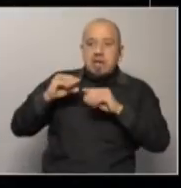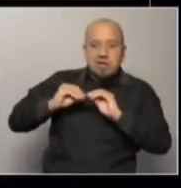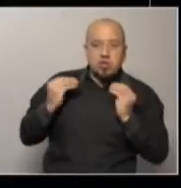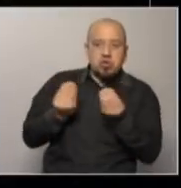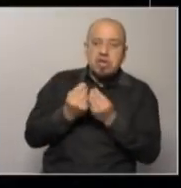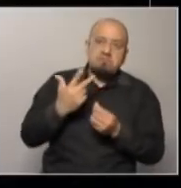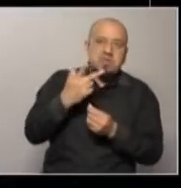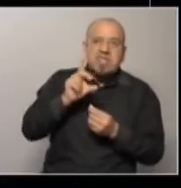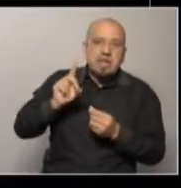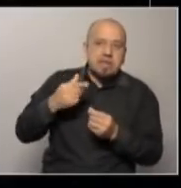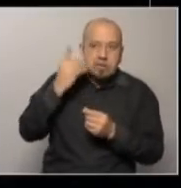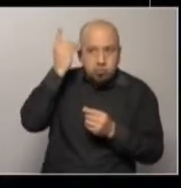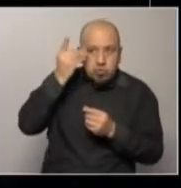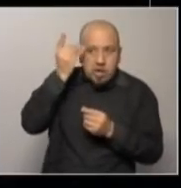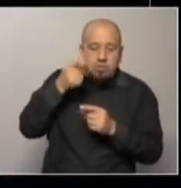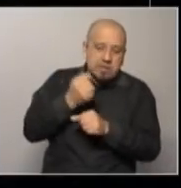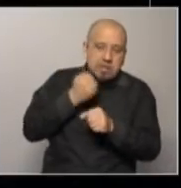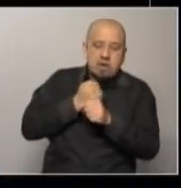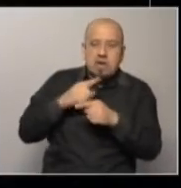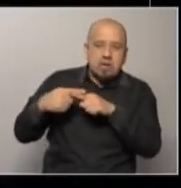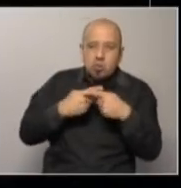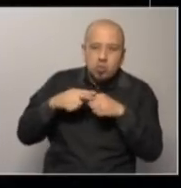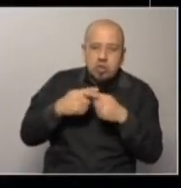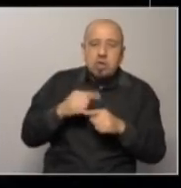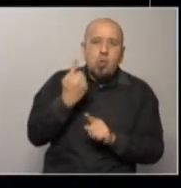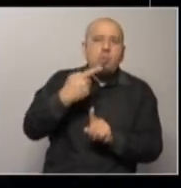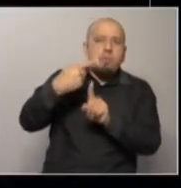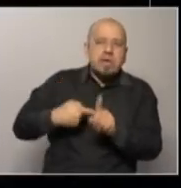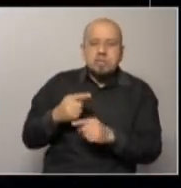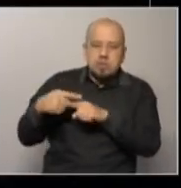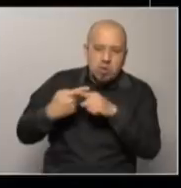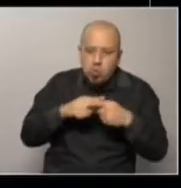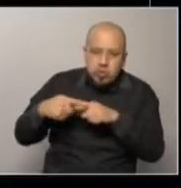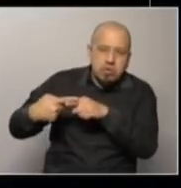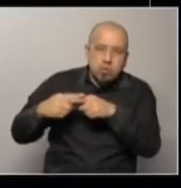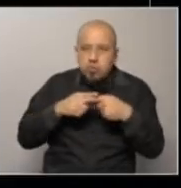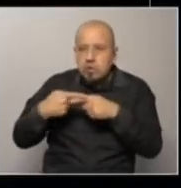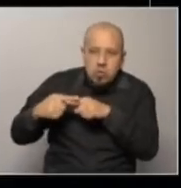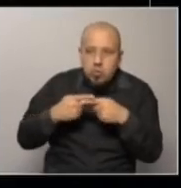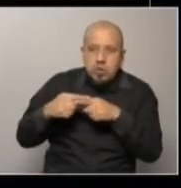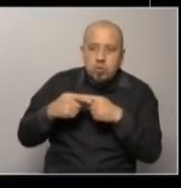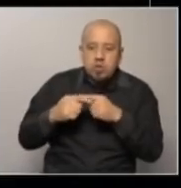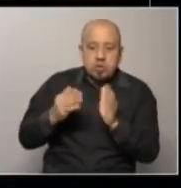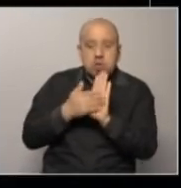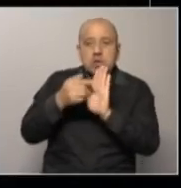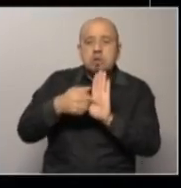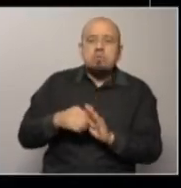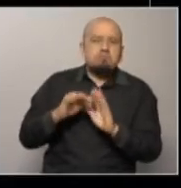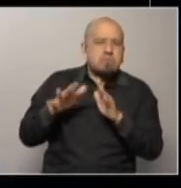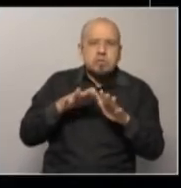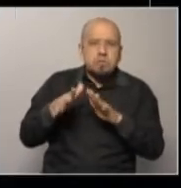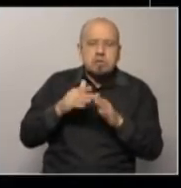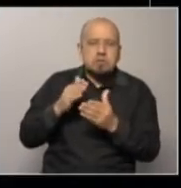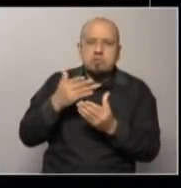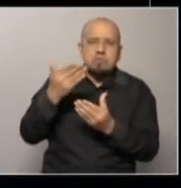trabajar durante, pongamos un mes, analizando, tratando de abrir ese proyecto que es muy largo. Son como,